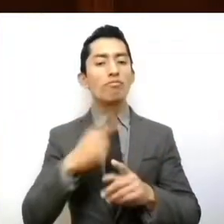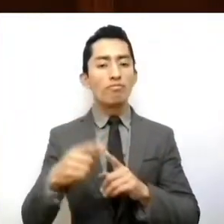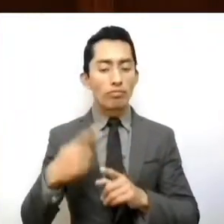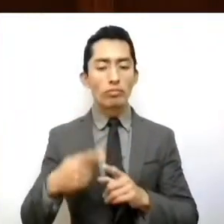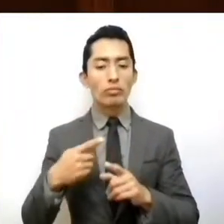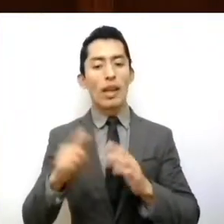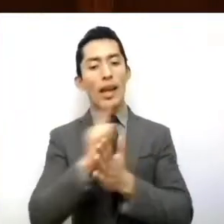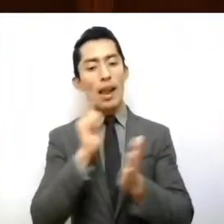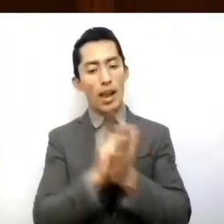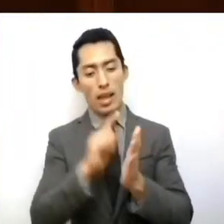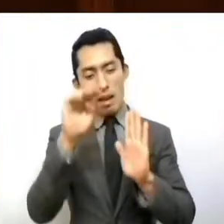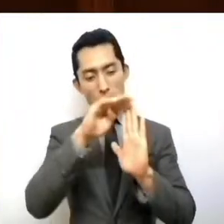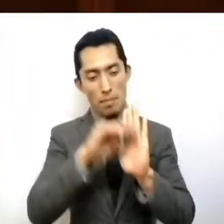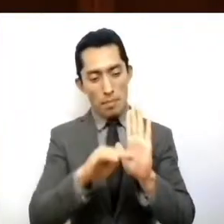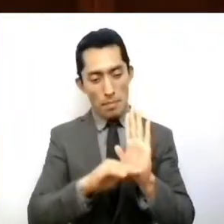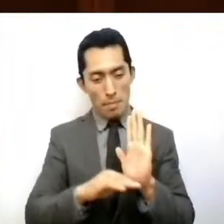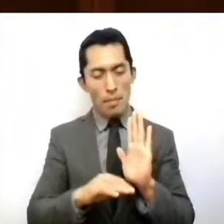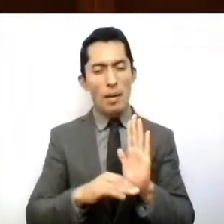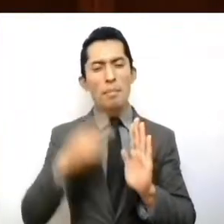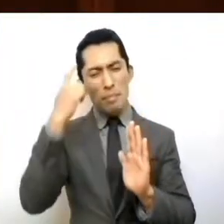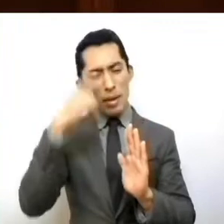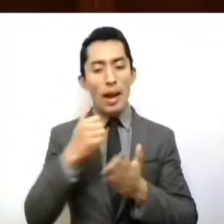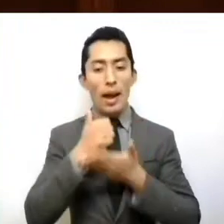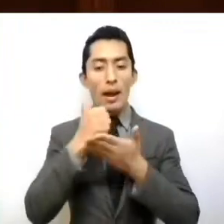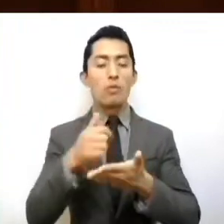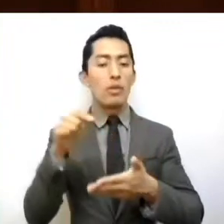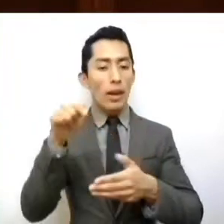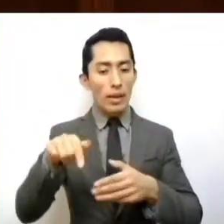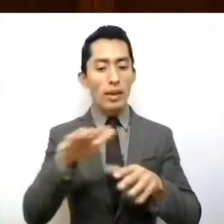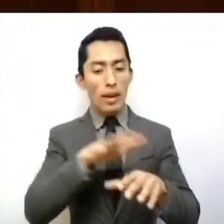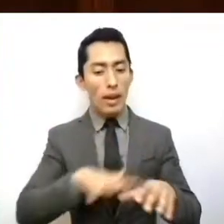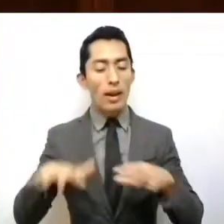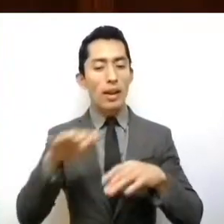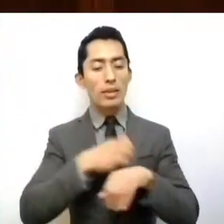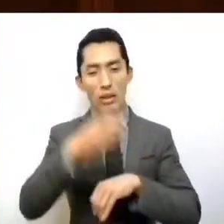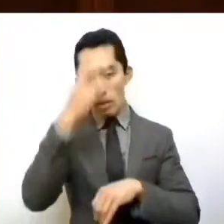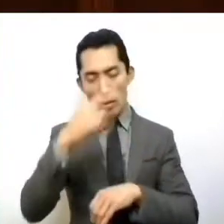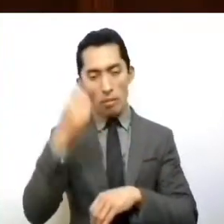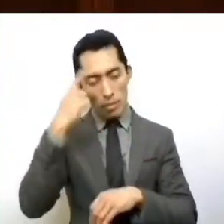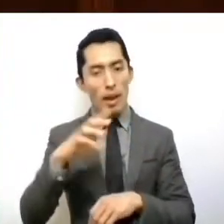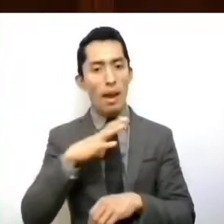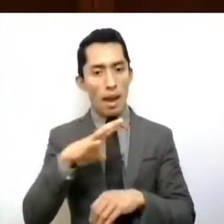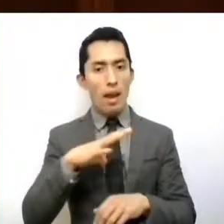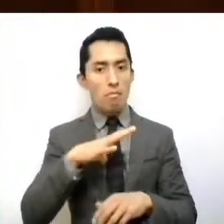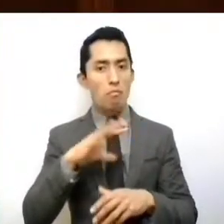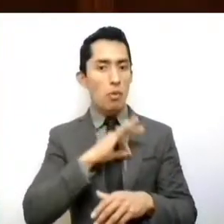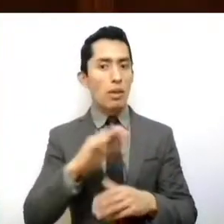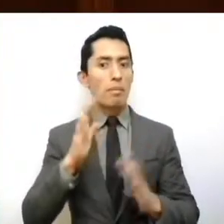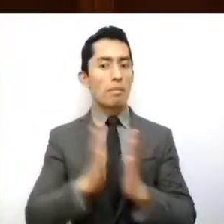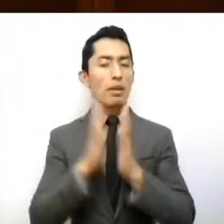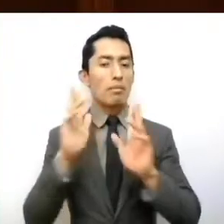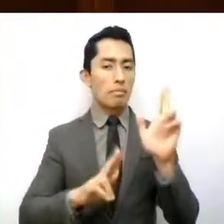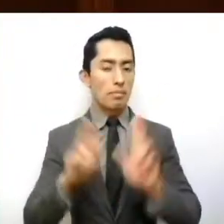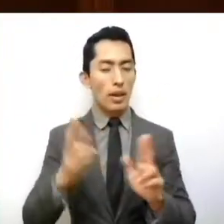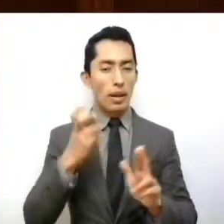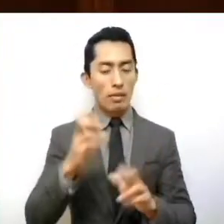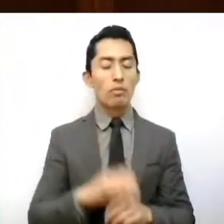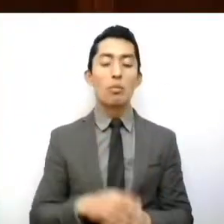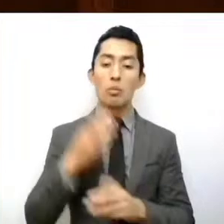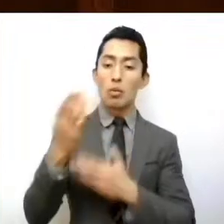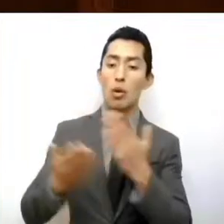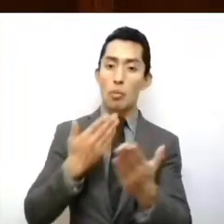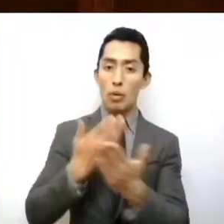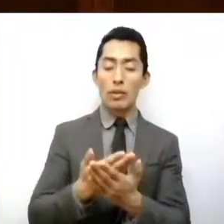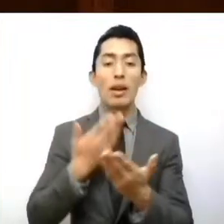implementar e instaurar en nuestra entidad los mecanismos de participación ciudadana. Por lo anterior expuesto, se